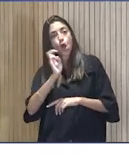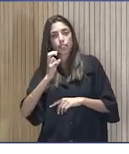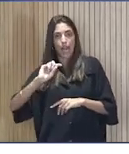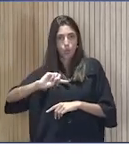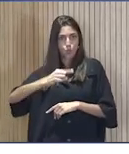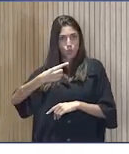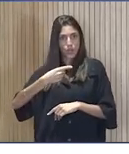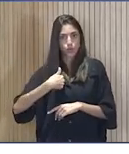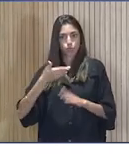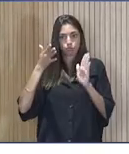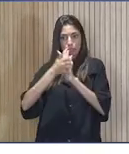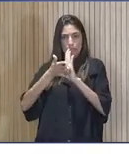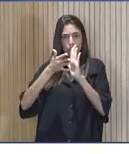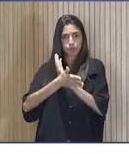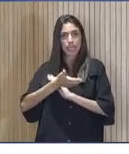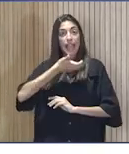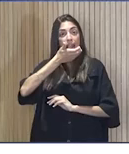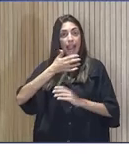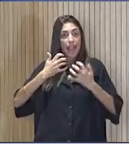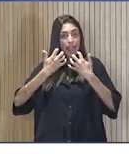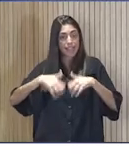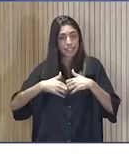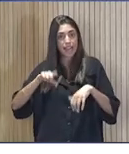Lo conté por antena la caldera y el ascensor.